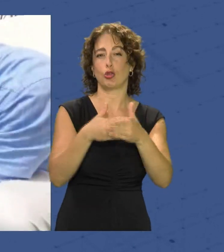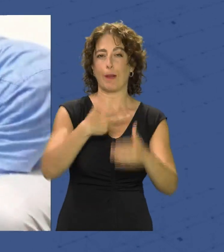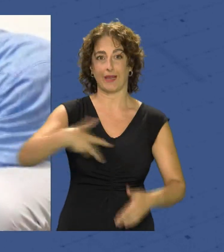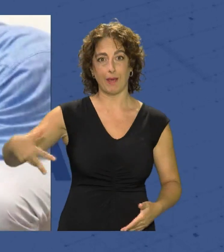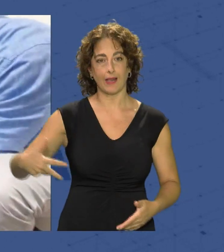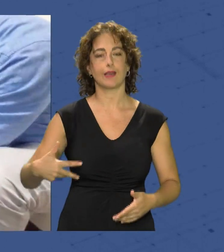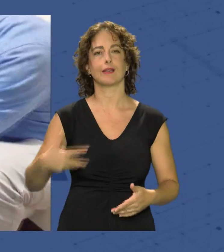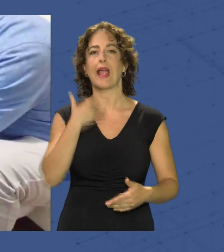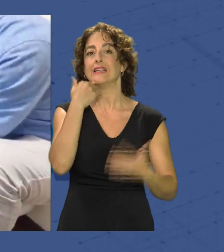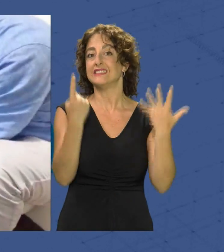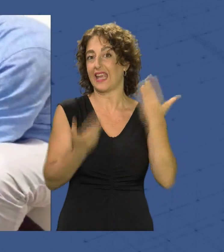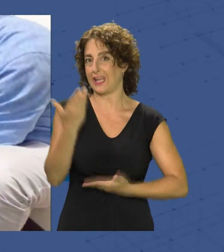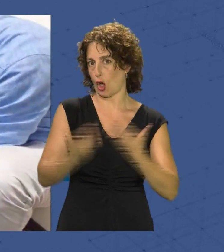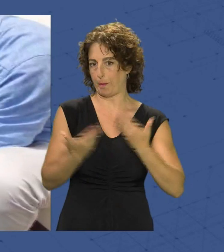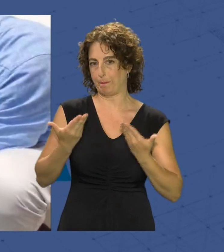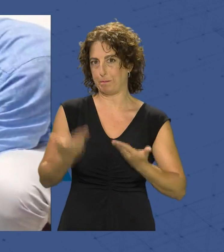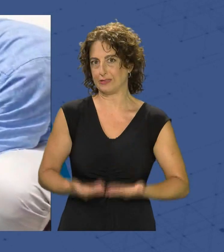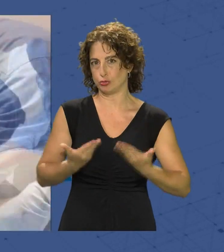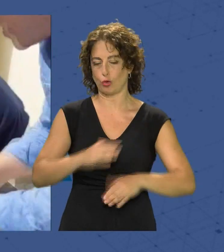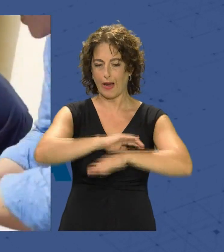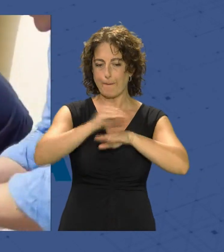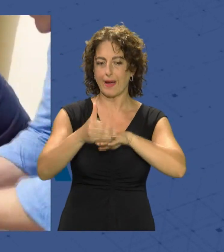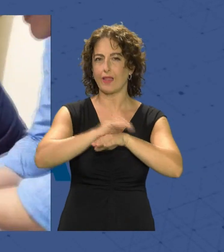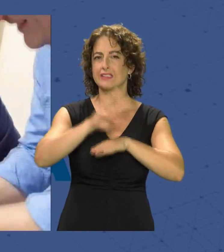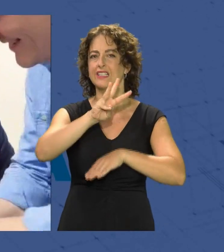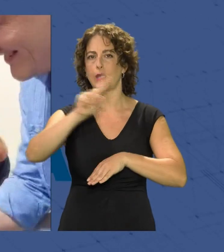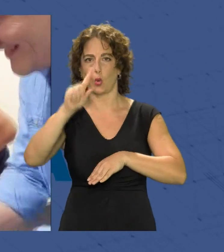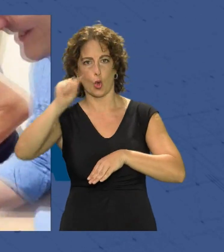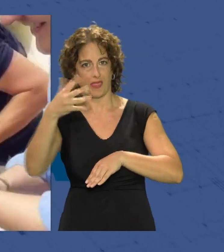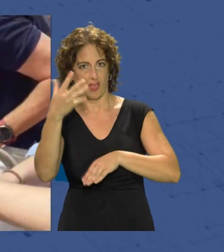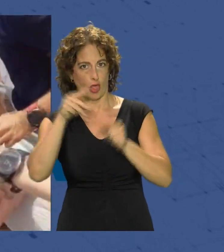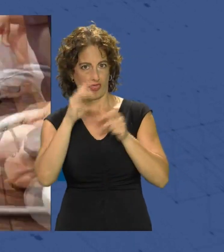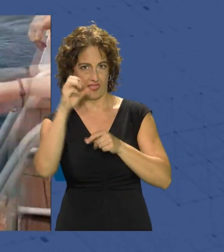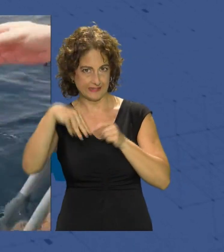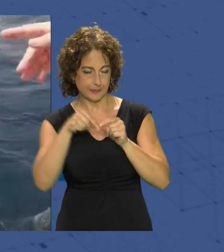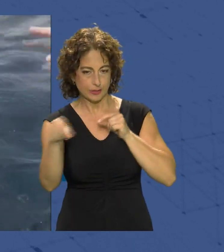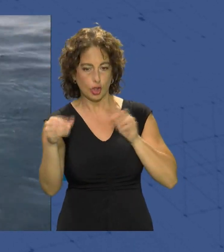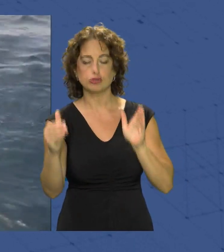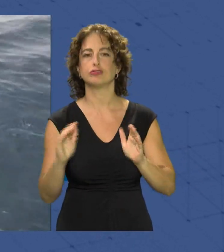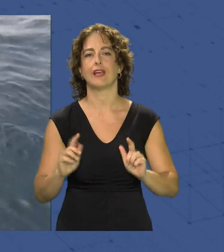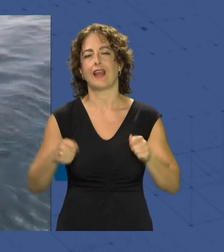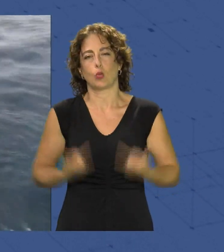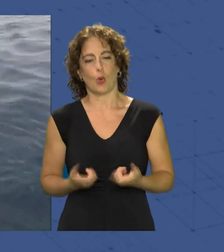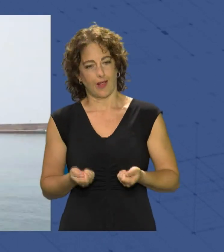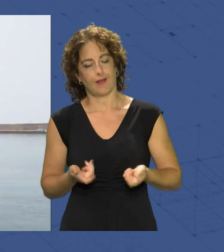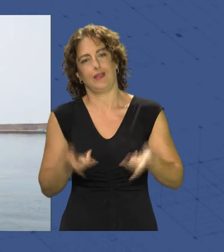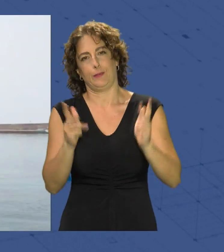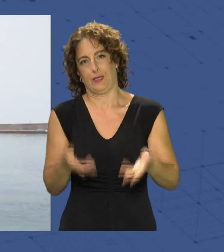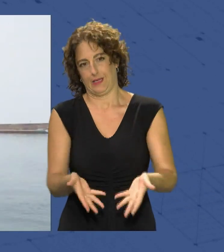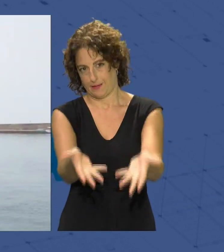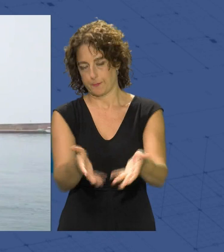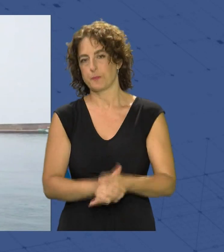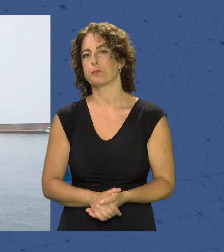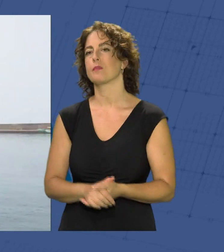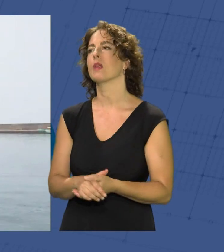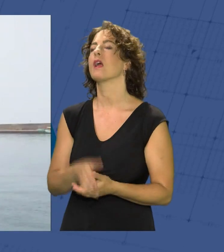este ejemplar, de casi 6 kilos de peso y con un caparazón de 31,5 centímetros, ha vuelto a su medio natural tras un proceso de recuperación. Es verdad que